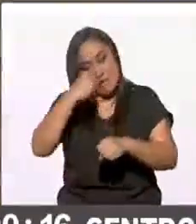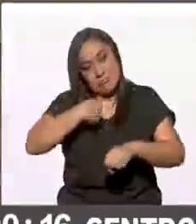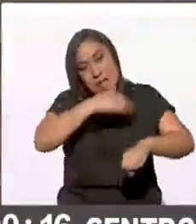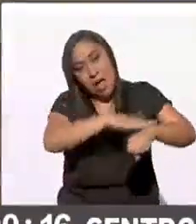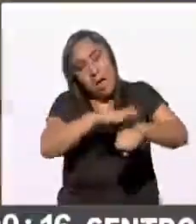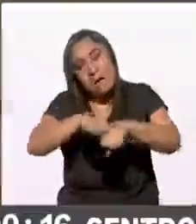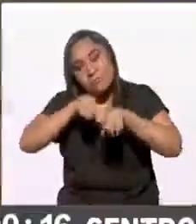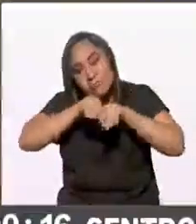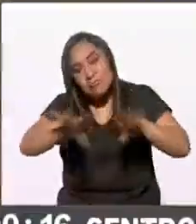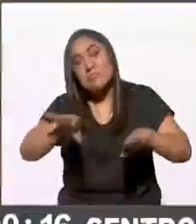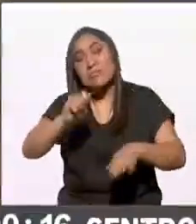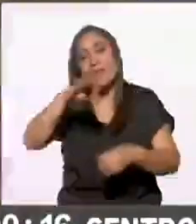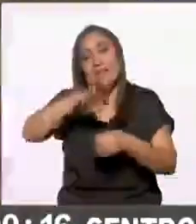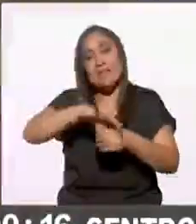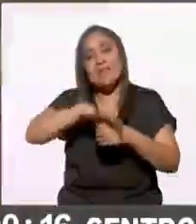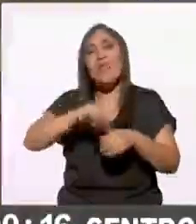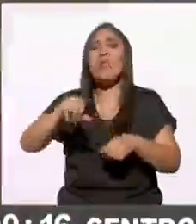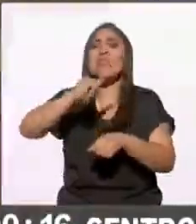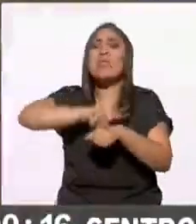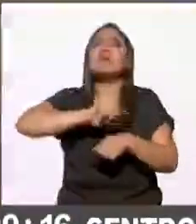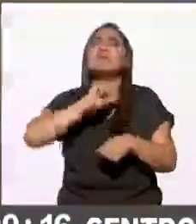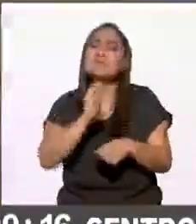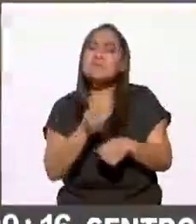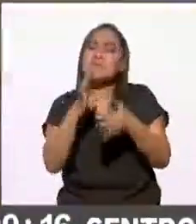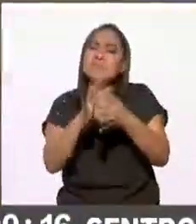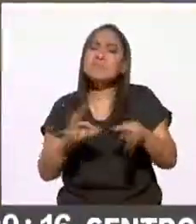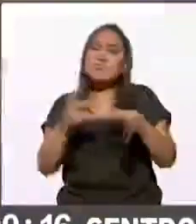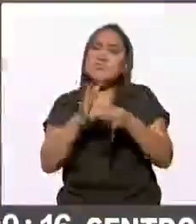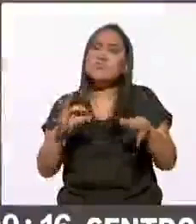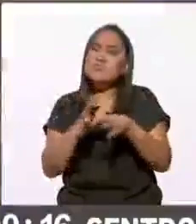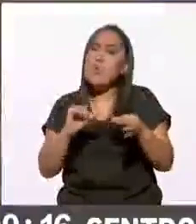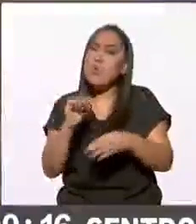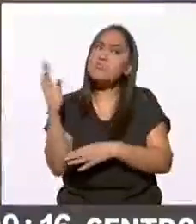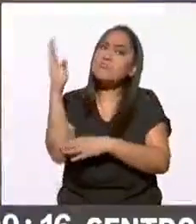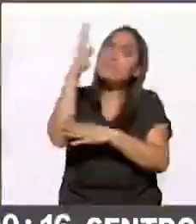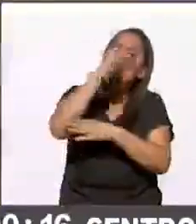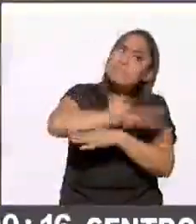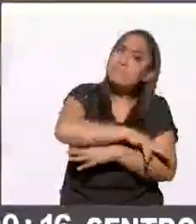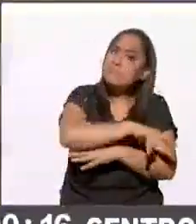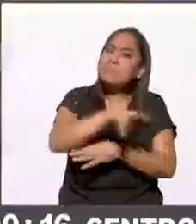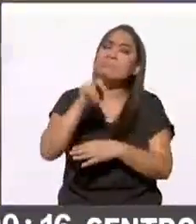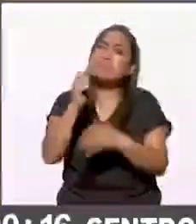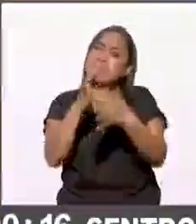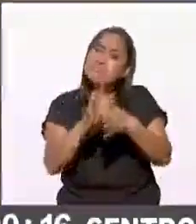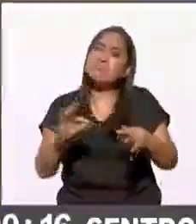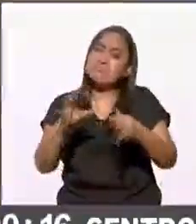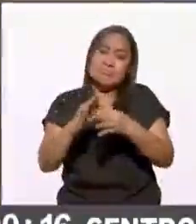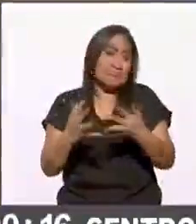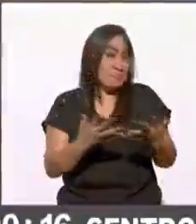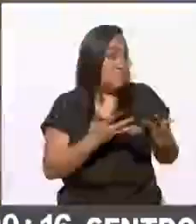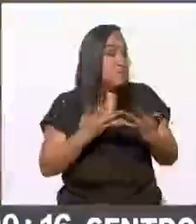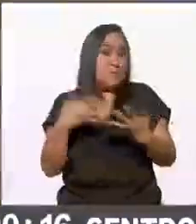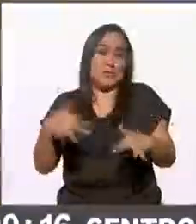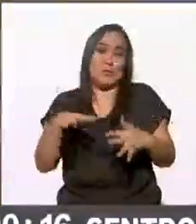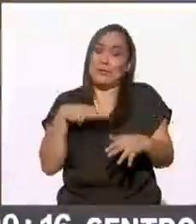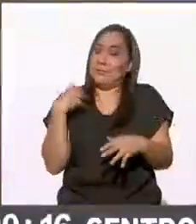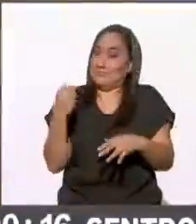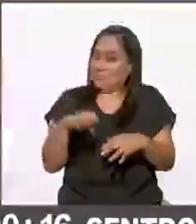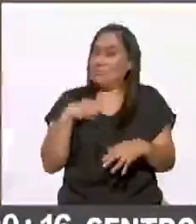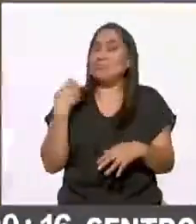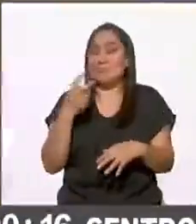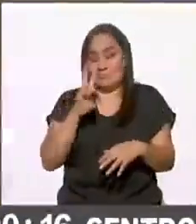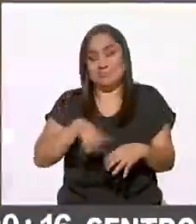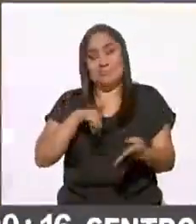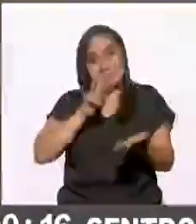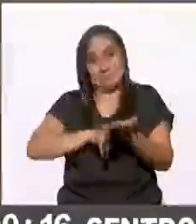electoral lo que ha sucedido y cómo estuvo transcurriendo esta jornada y bueno no hay esfuerzo que valga todo lo que es